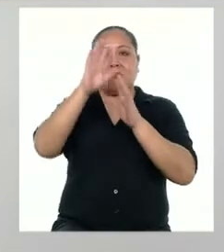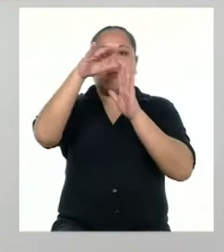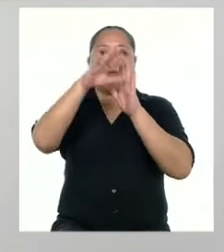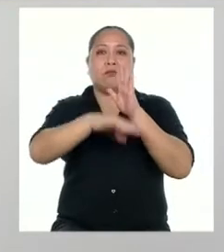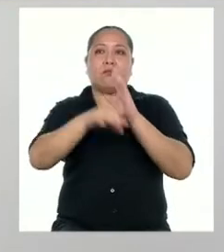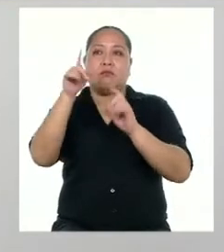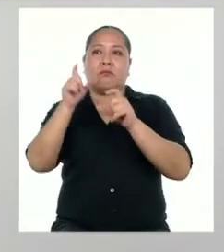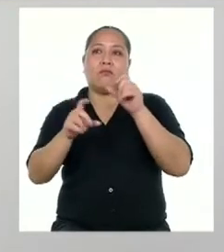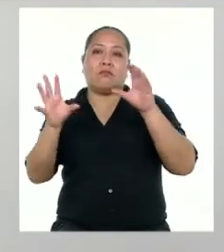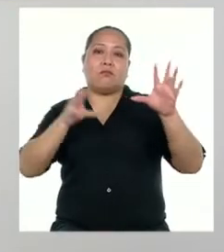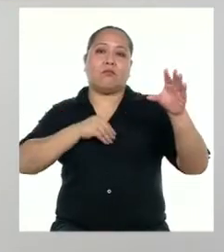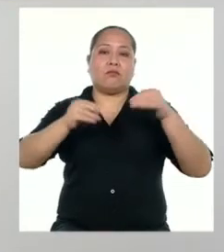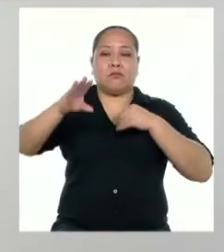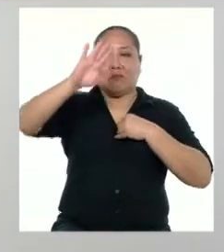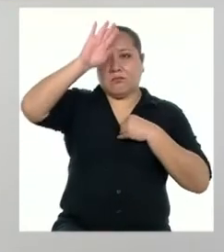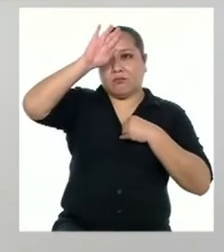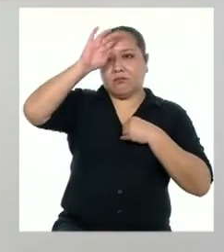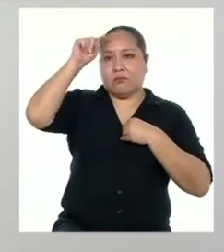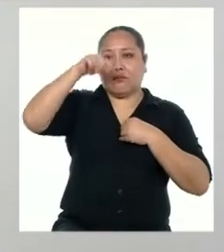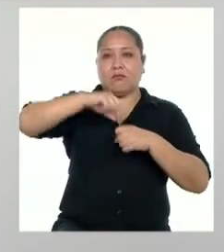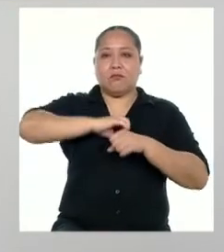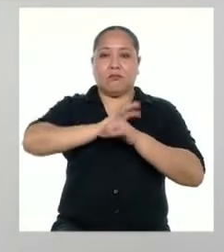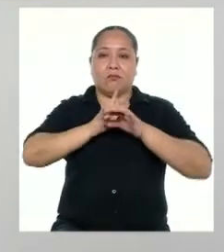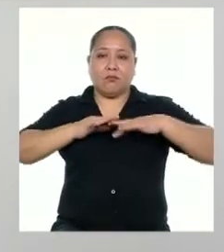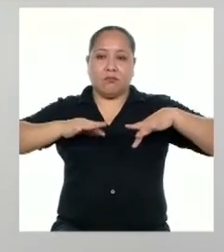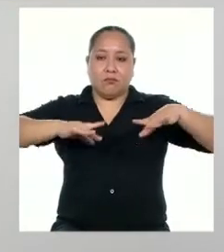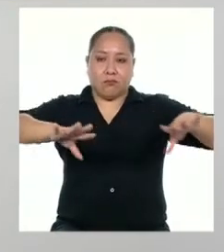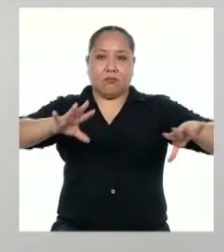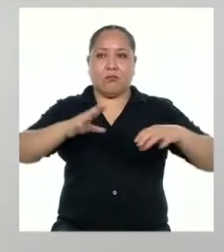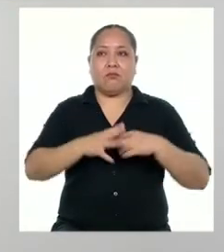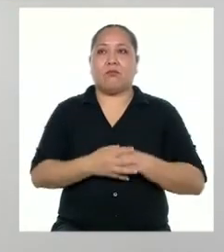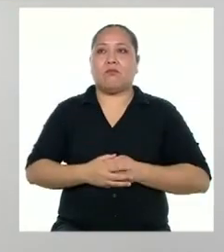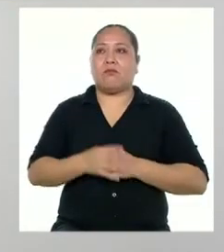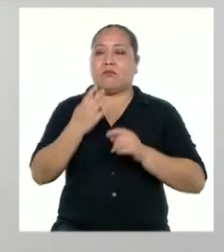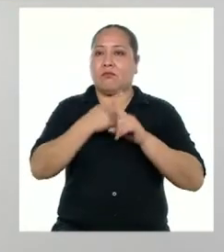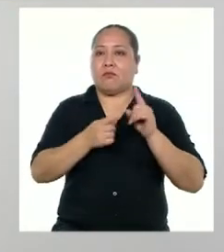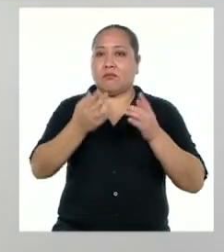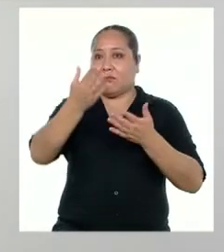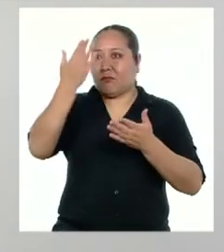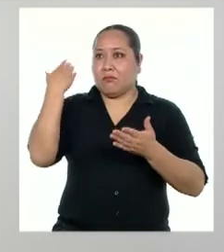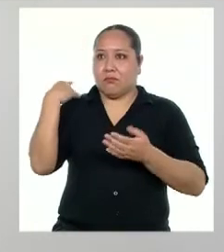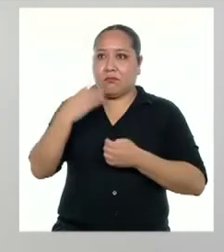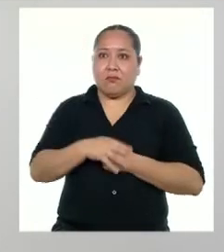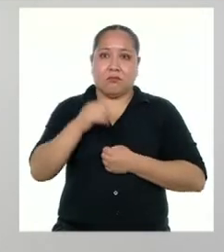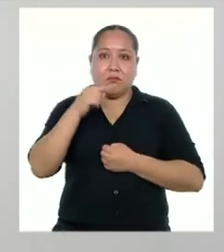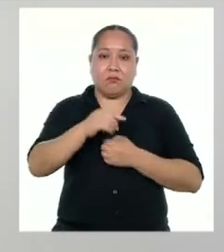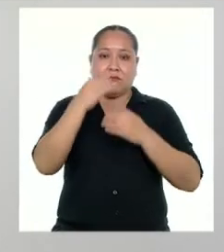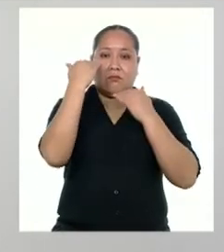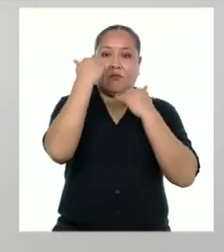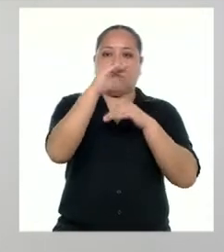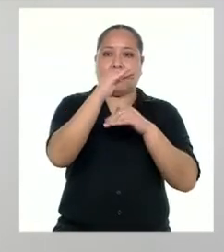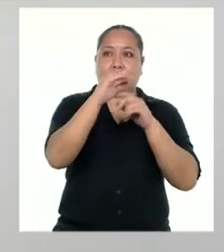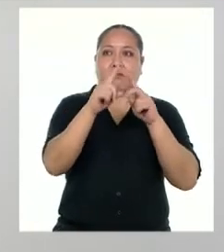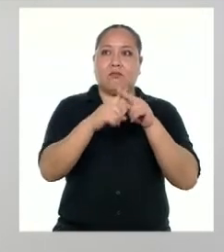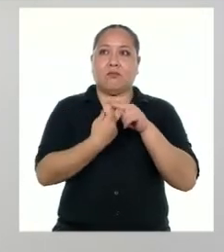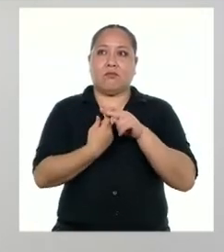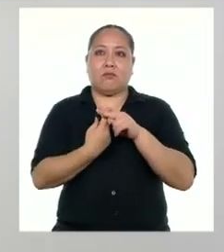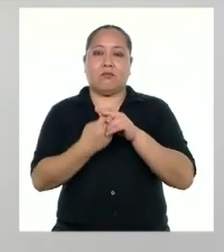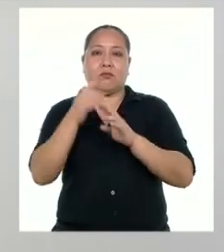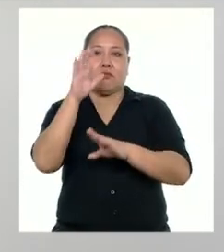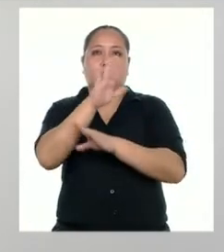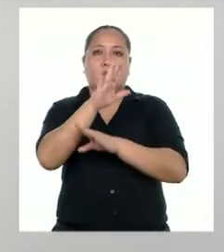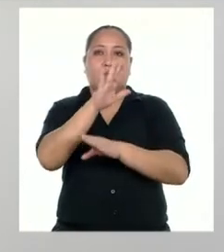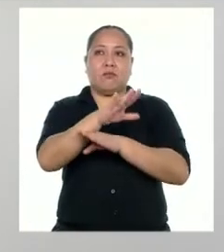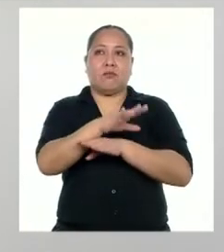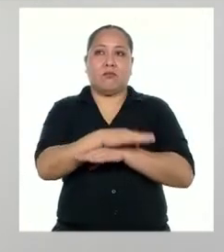personas se contagien y de que el virus esparza poco. Pero al inicio, estos toques de queda empezaban por la